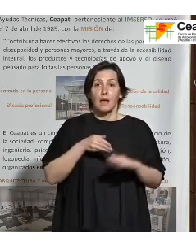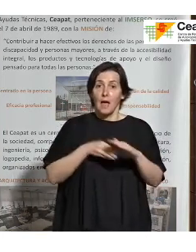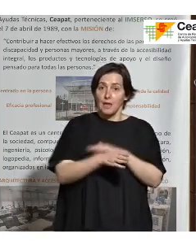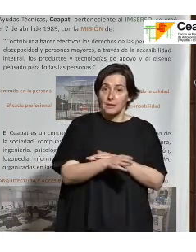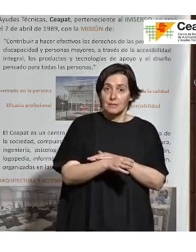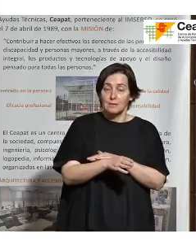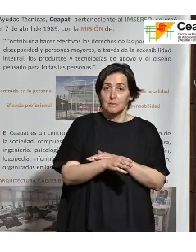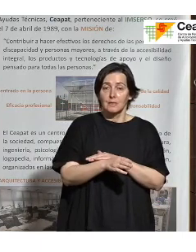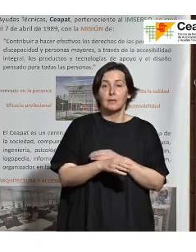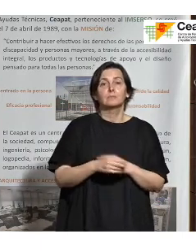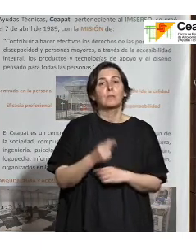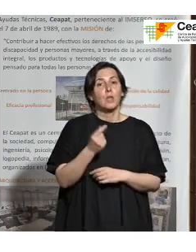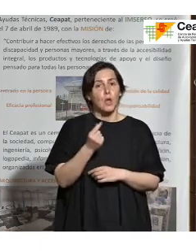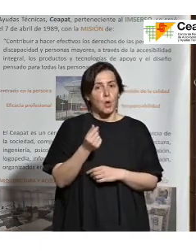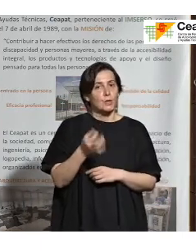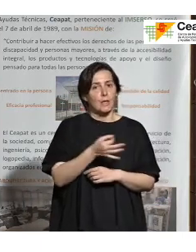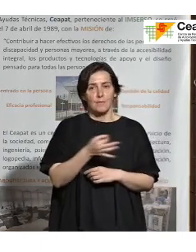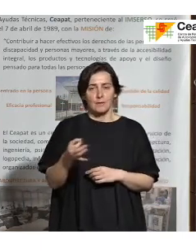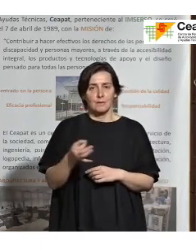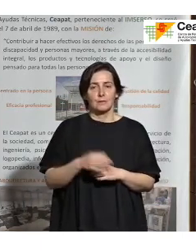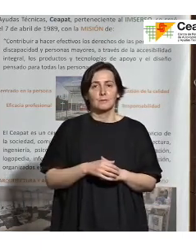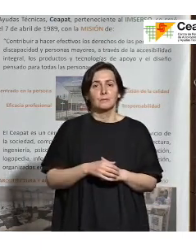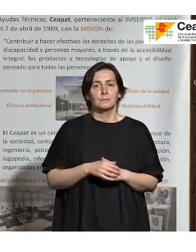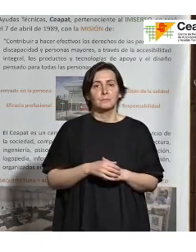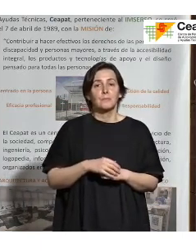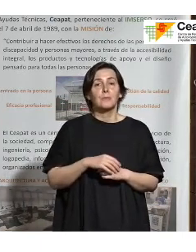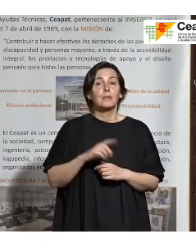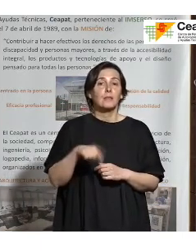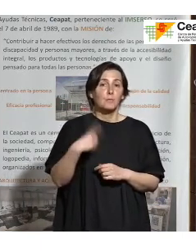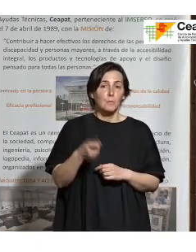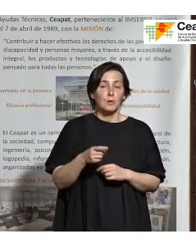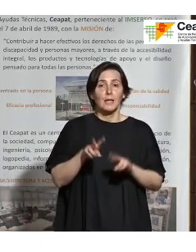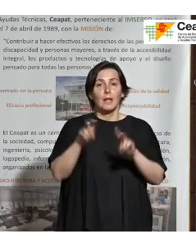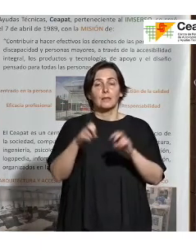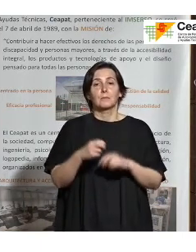coste efectiva, estoy convencido. y luego si hablamos de Cruz Roja,